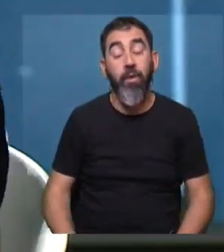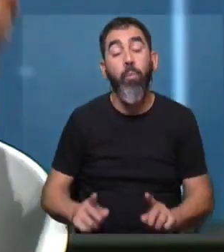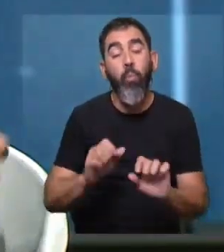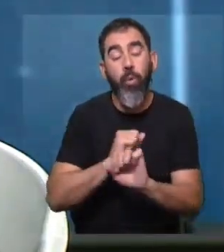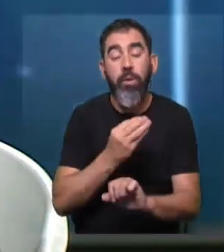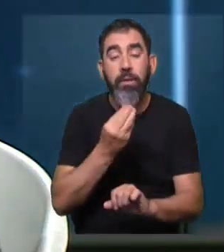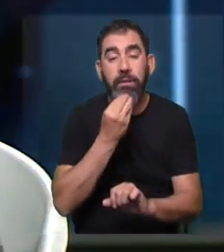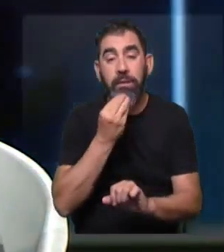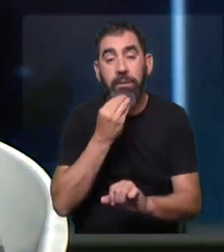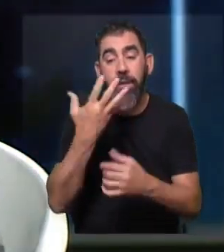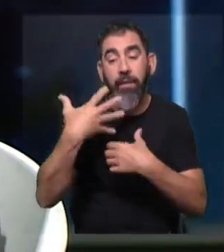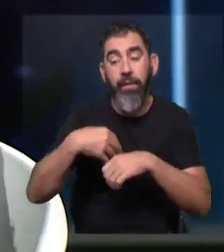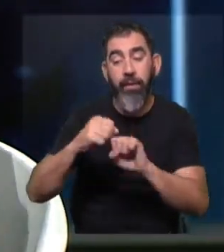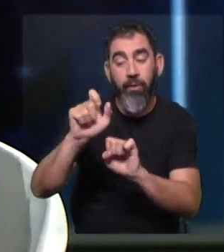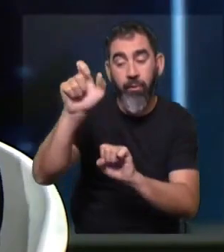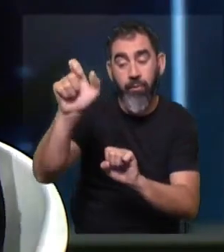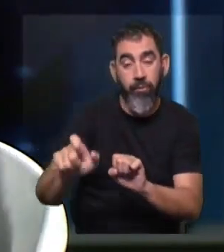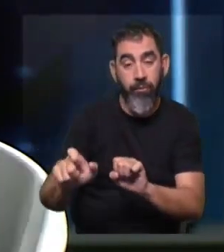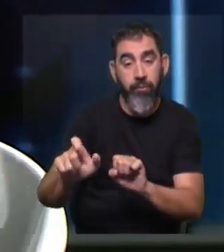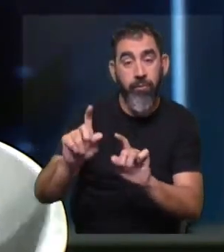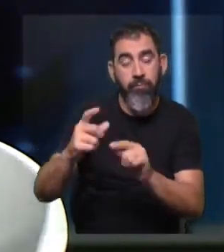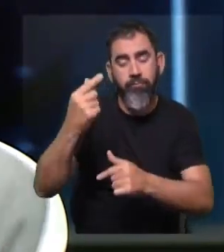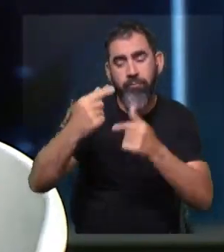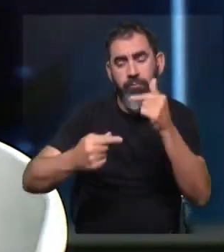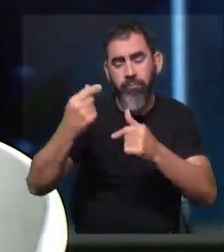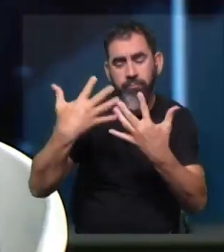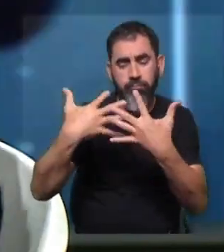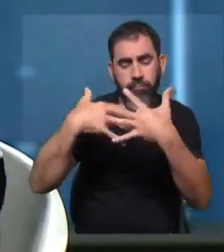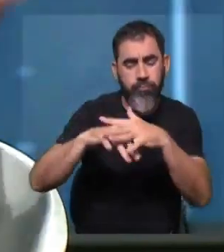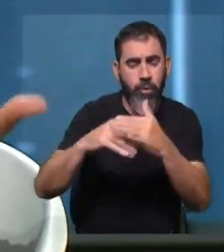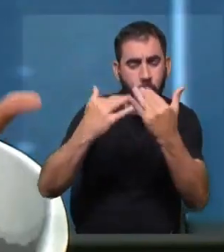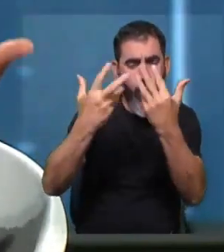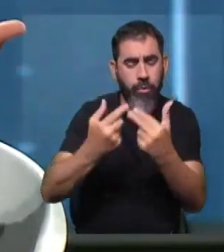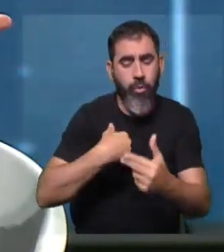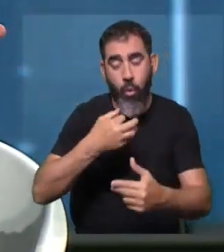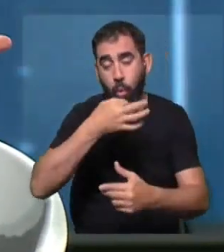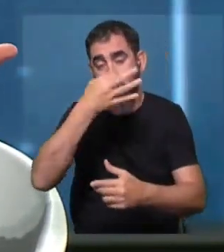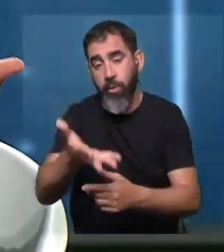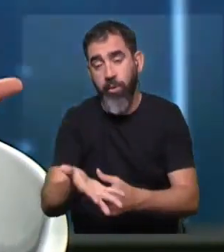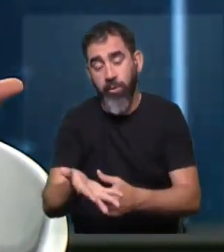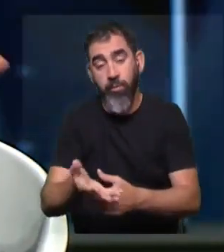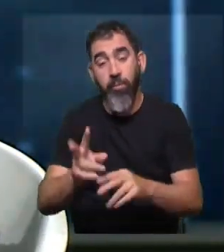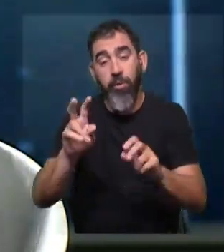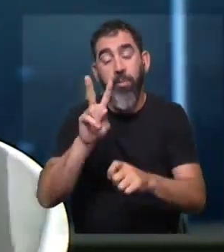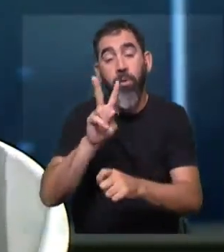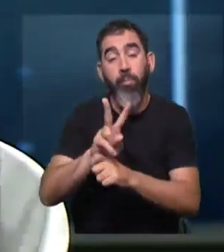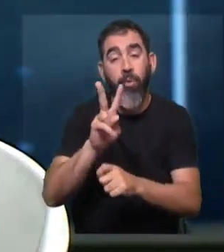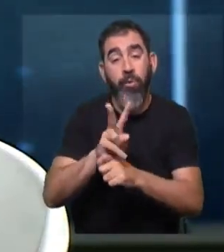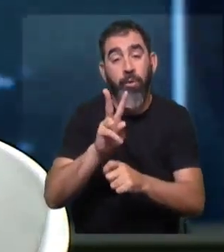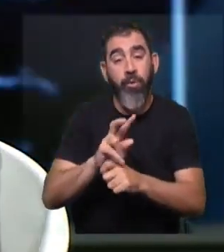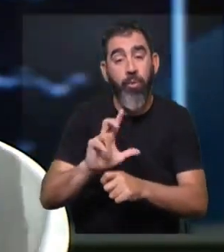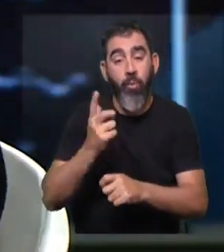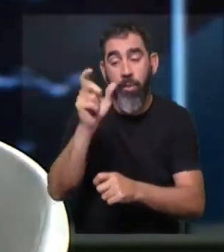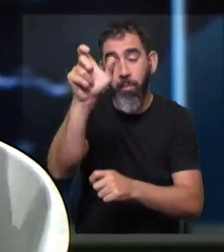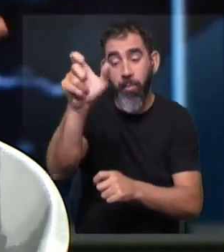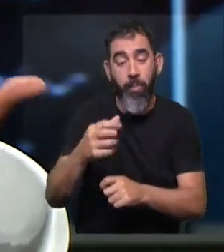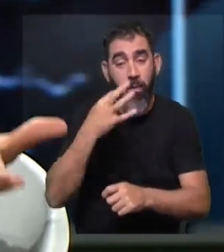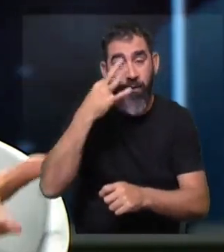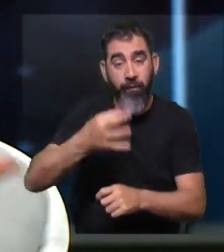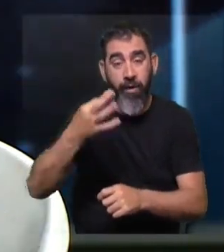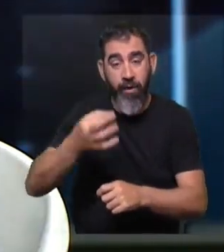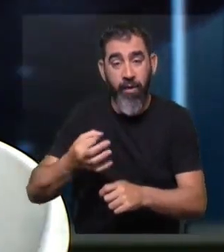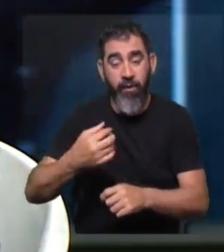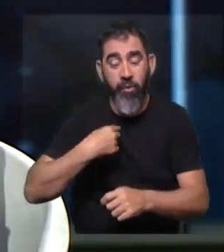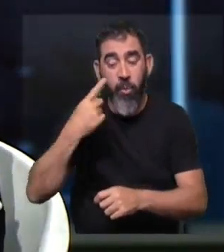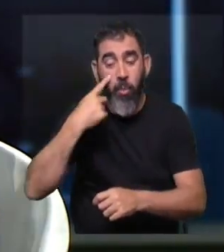simular es al detector. Y puedo hacer tantas configuraciones como yo quiera, porque desde el punto de vista de protección radiológica, no tengo un paciente de verdad en el cual estoy